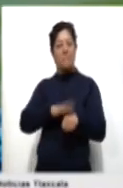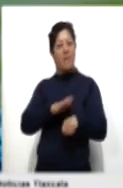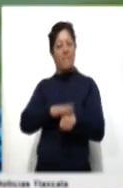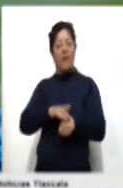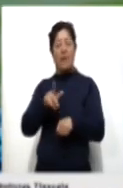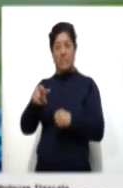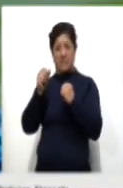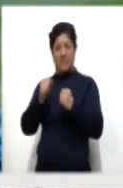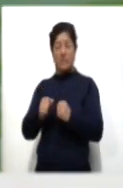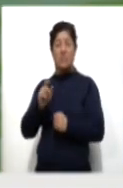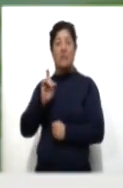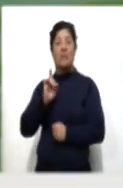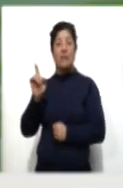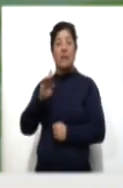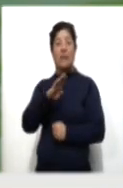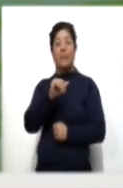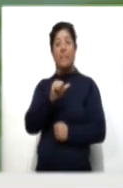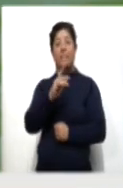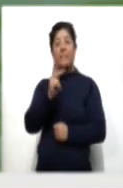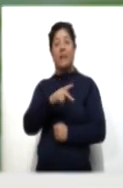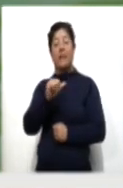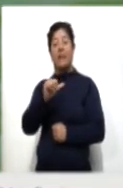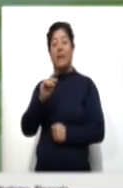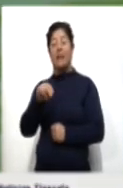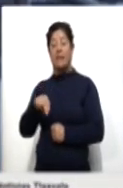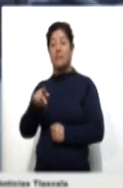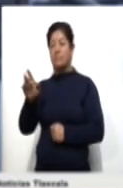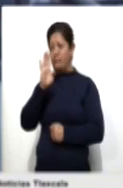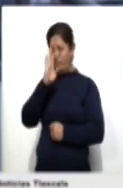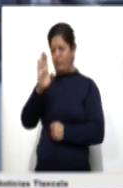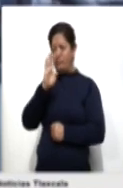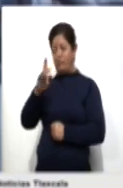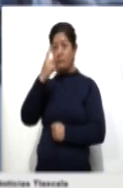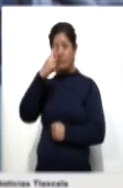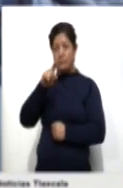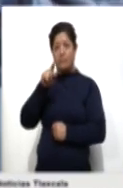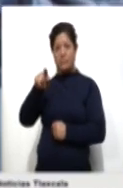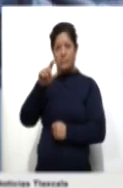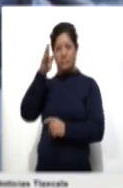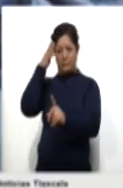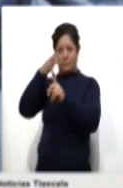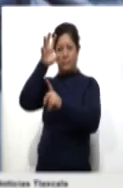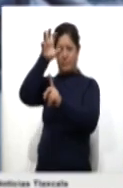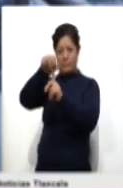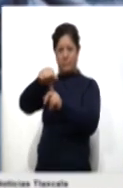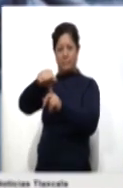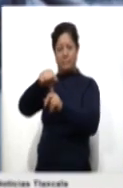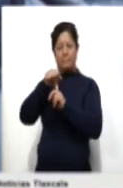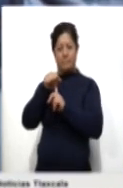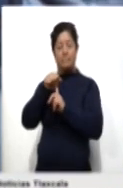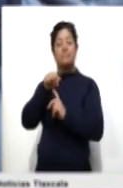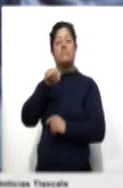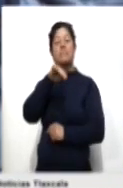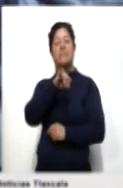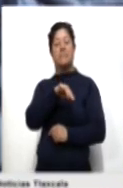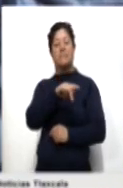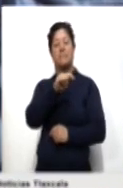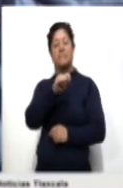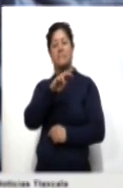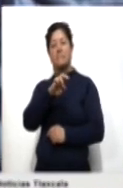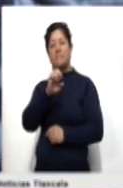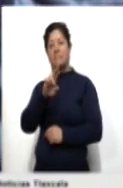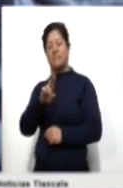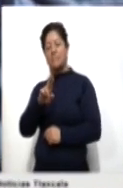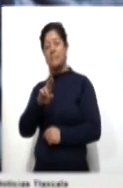aseguran que David Beckham se contactó personalmente con Messi para activar su gran objetivo, llevarlo al Inter Miami cuando